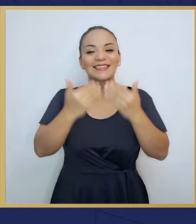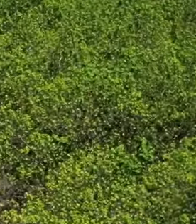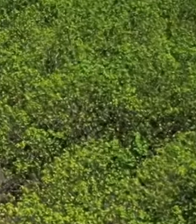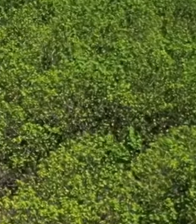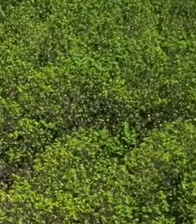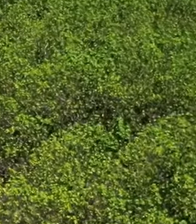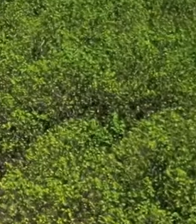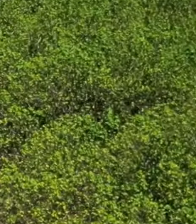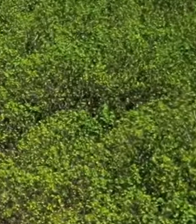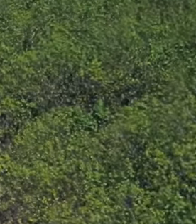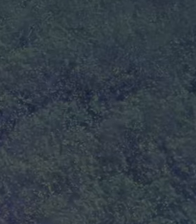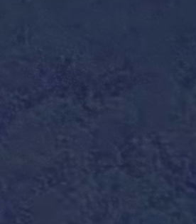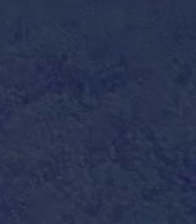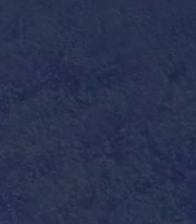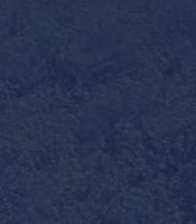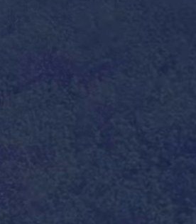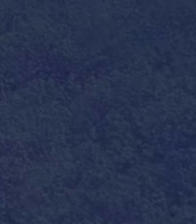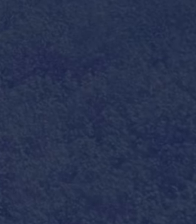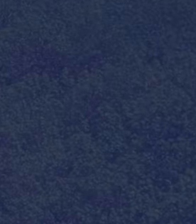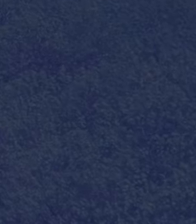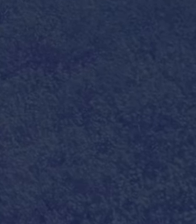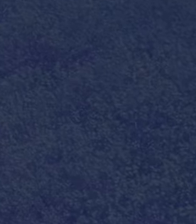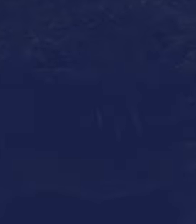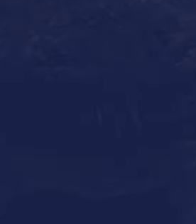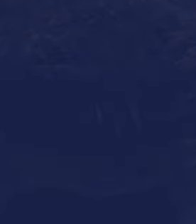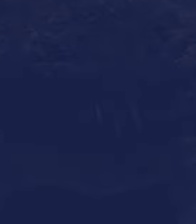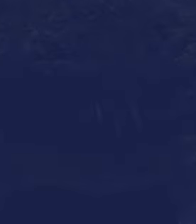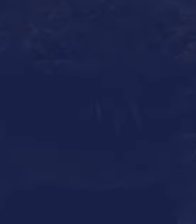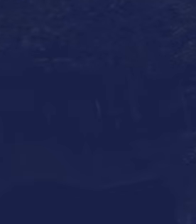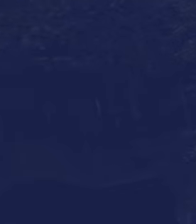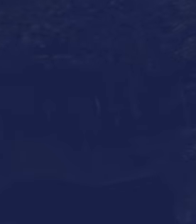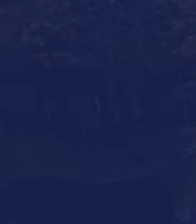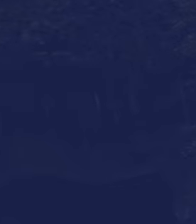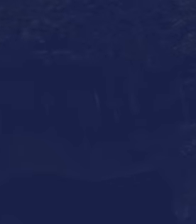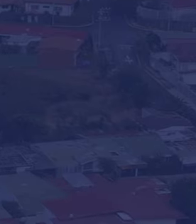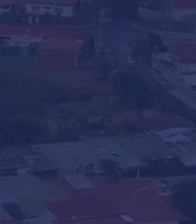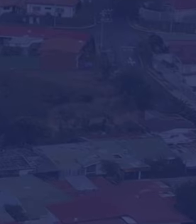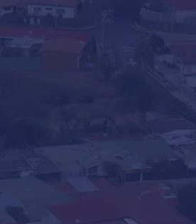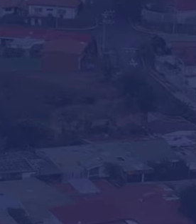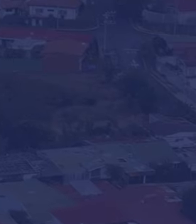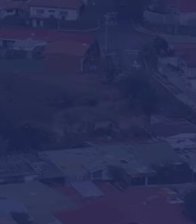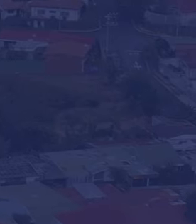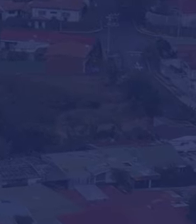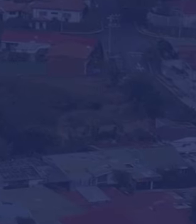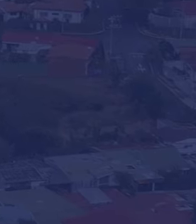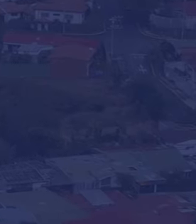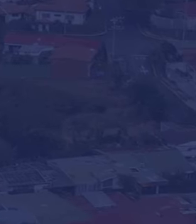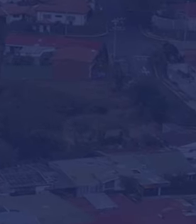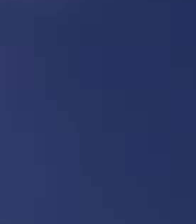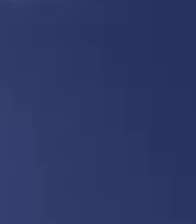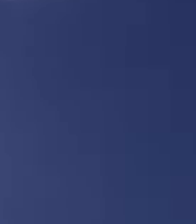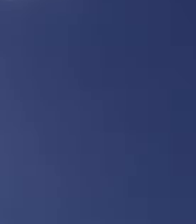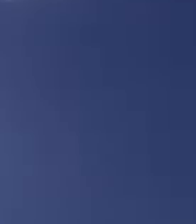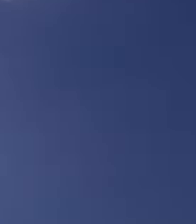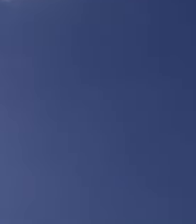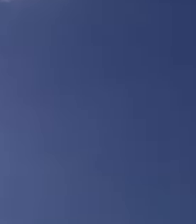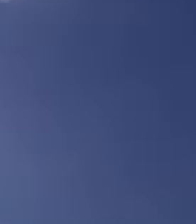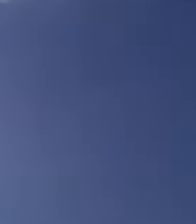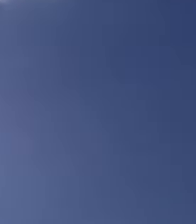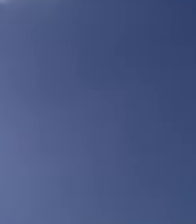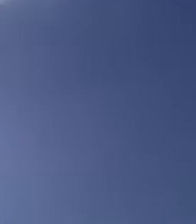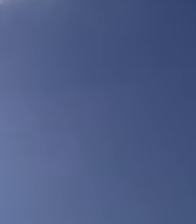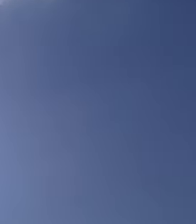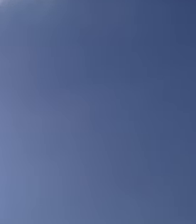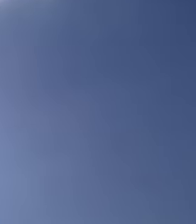Costa Rica tiene un firme propósito, que la próxima generación crezca en un país mejor.